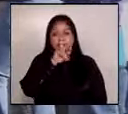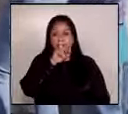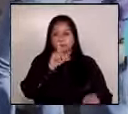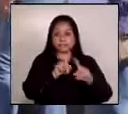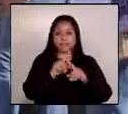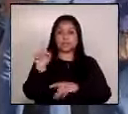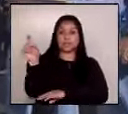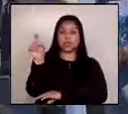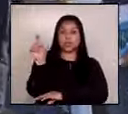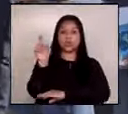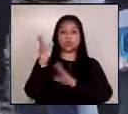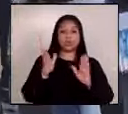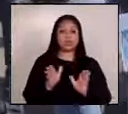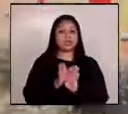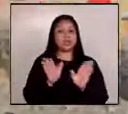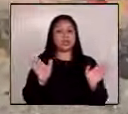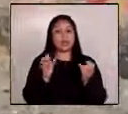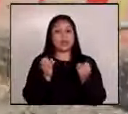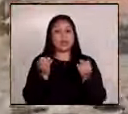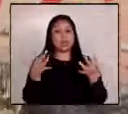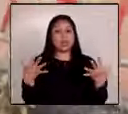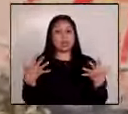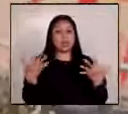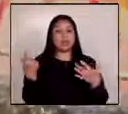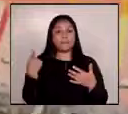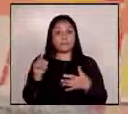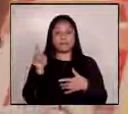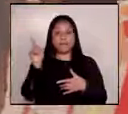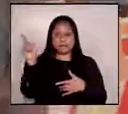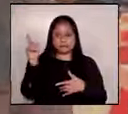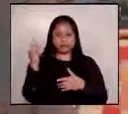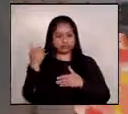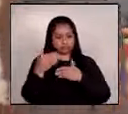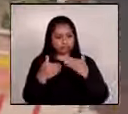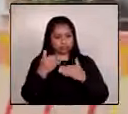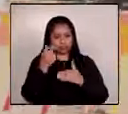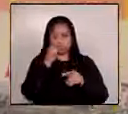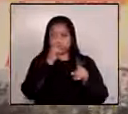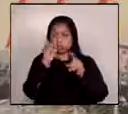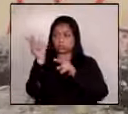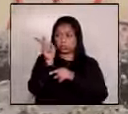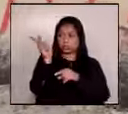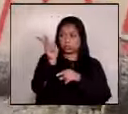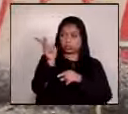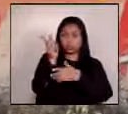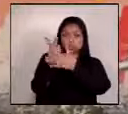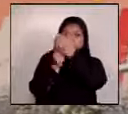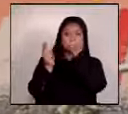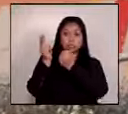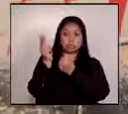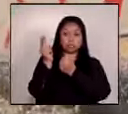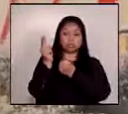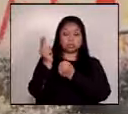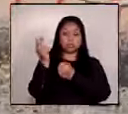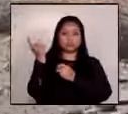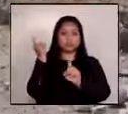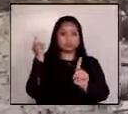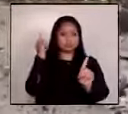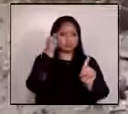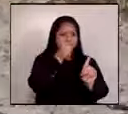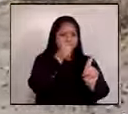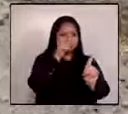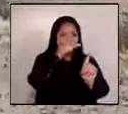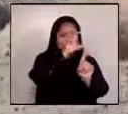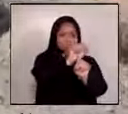Contraloría General de cuentas para que procedan al mismo tiempo a tipificar